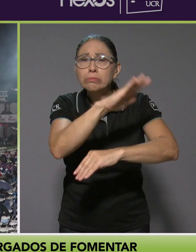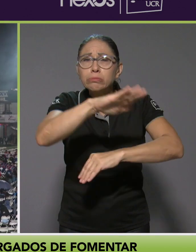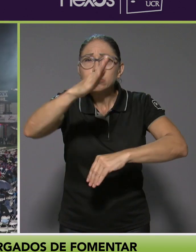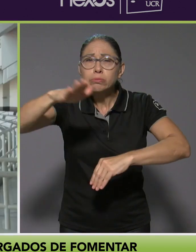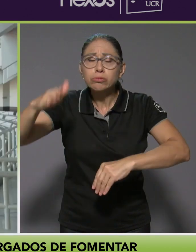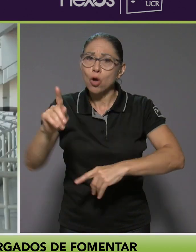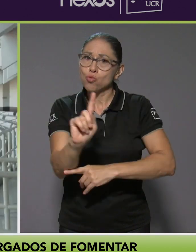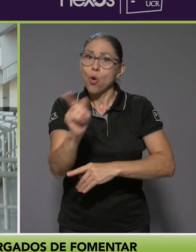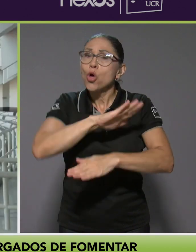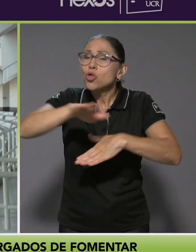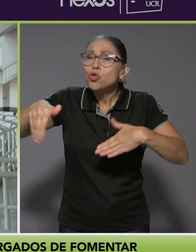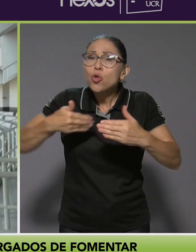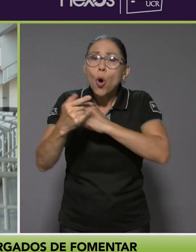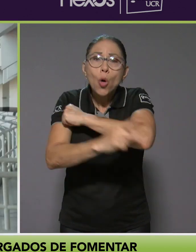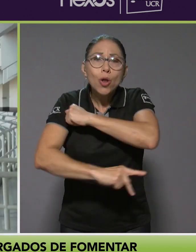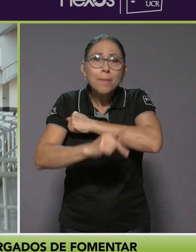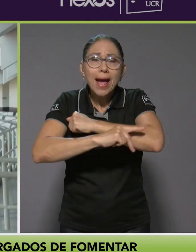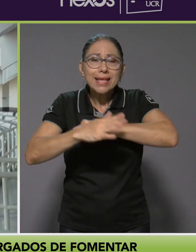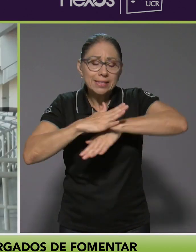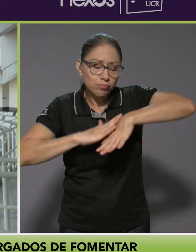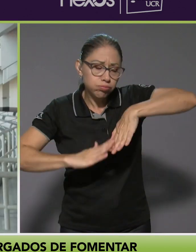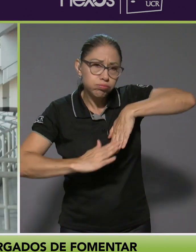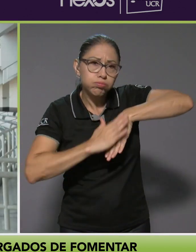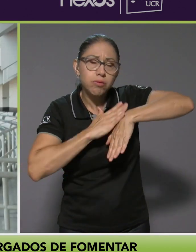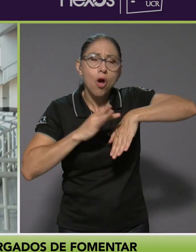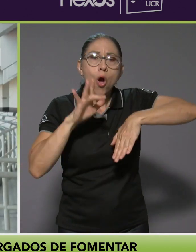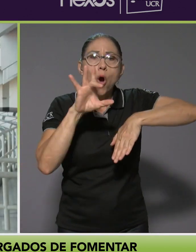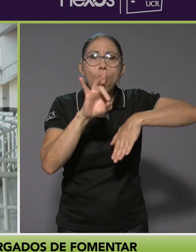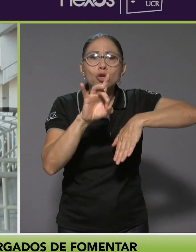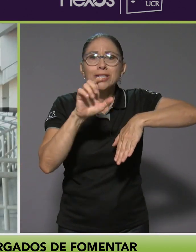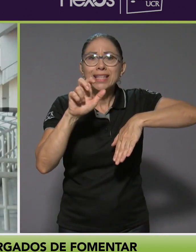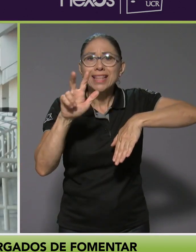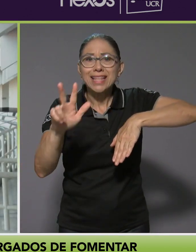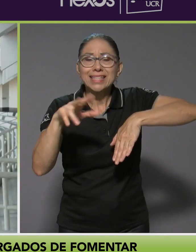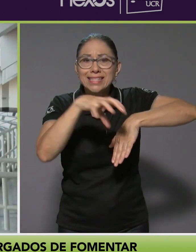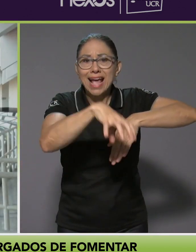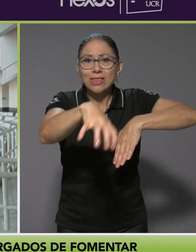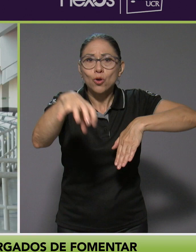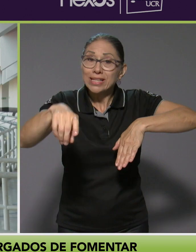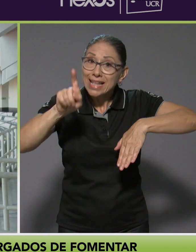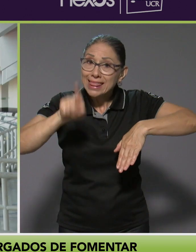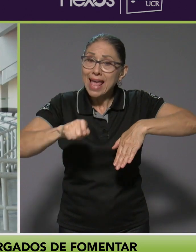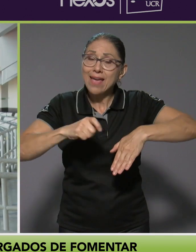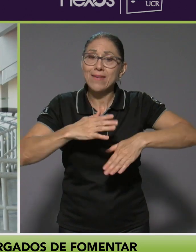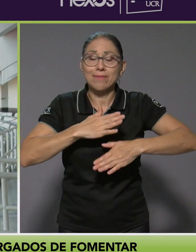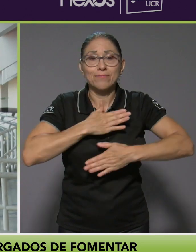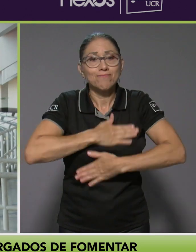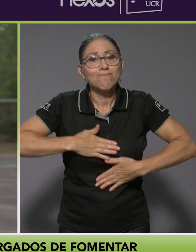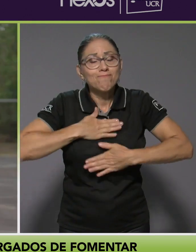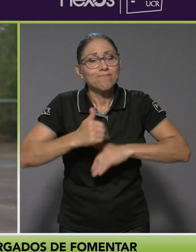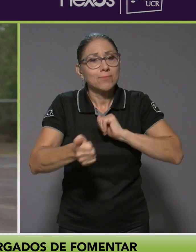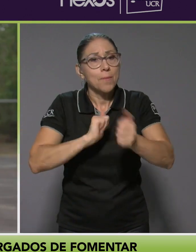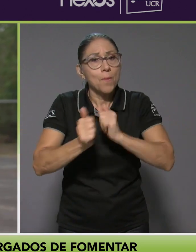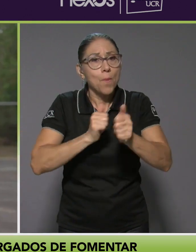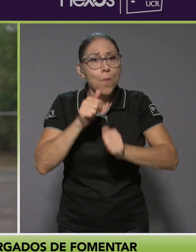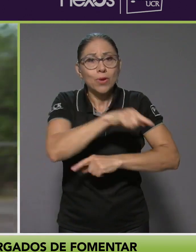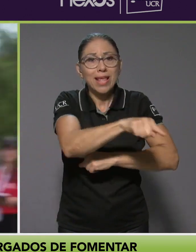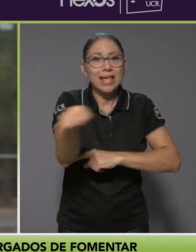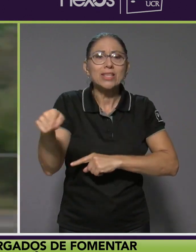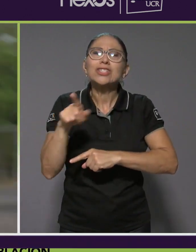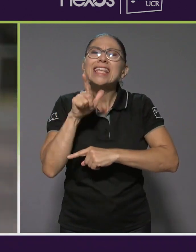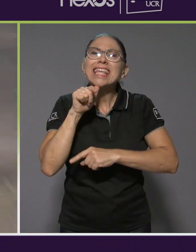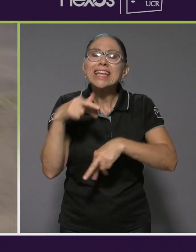en los 83 cartones. Entonces, hay que hacer deporte y recreación para ellos. Entonces, ¿quién es el responsable de los comités cantonales?